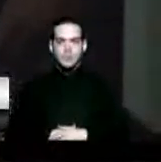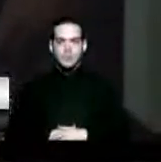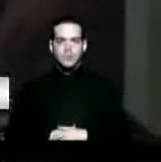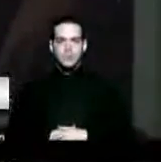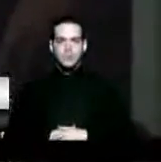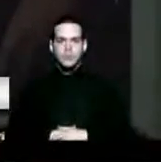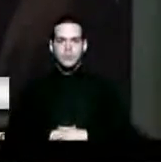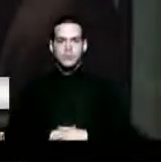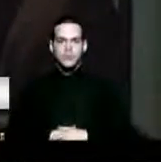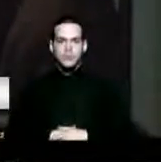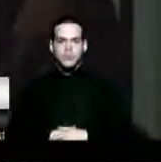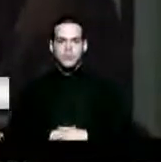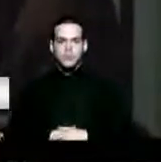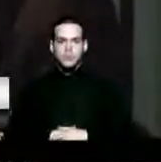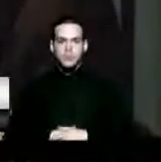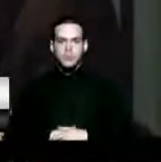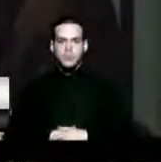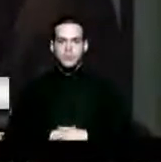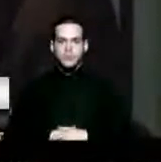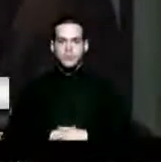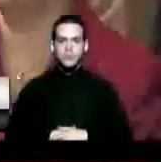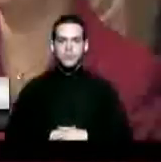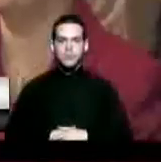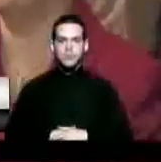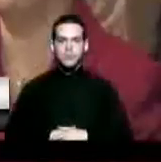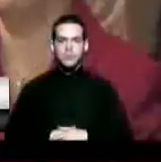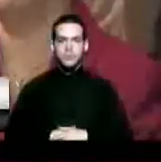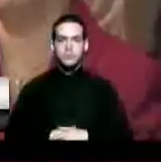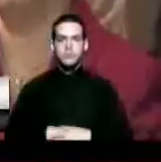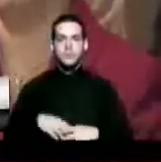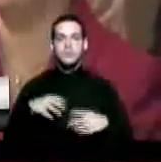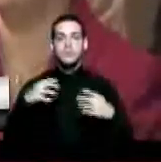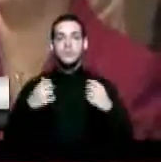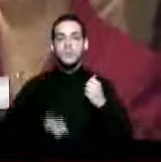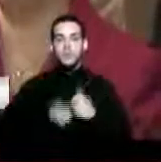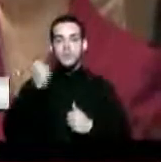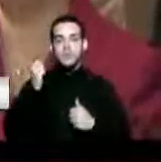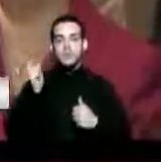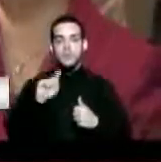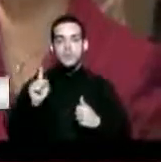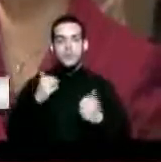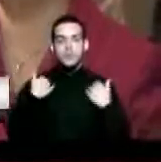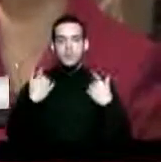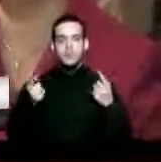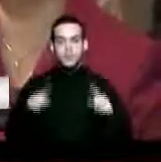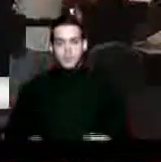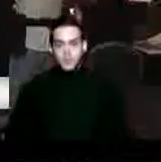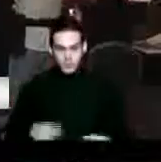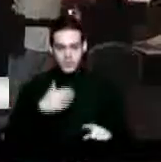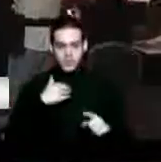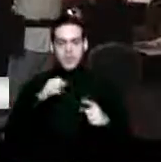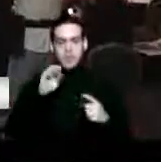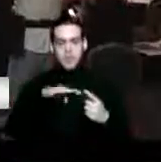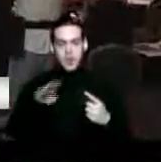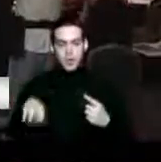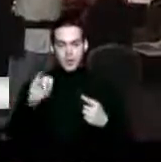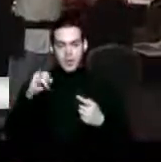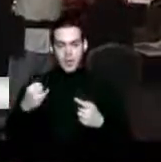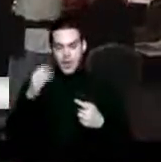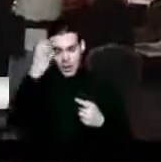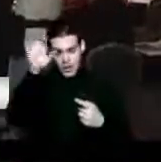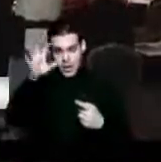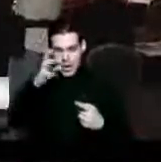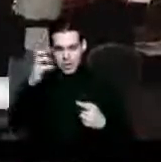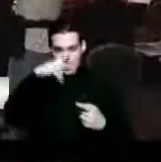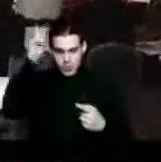Las regiones con mayor número de maltrato infantil reportados son Bayamón, San Juan, Carolina y Ponce. Desde el Centro de